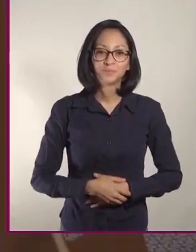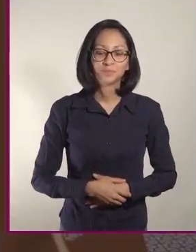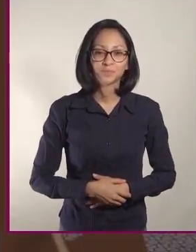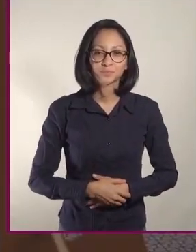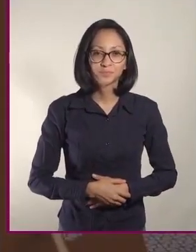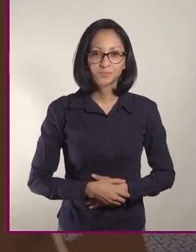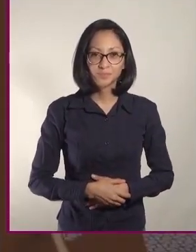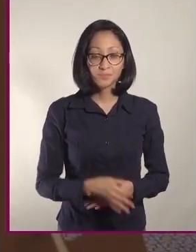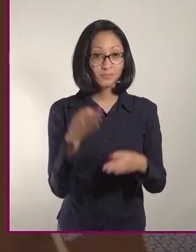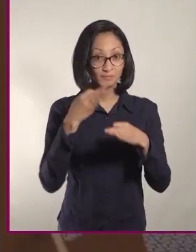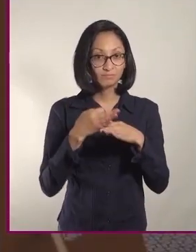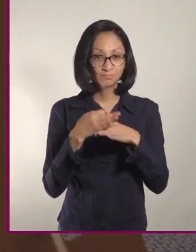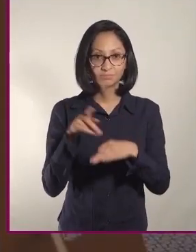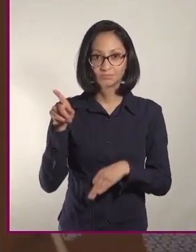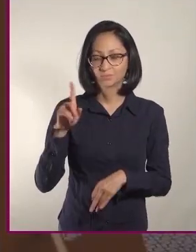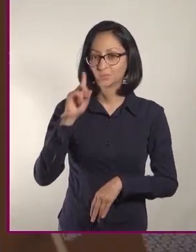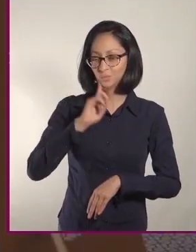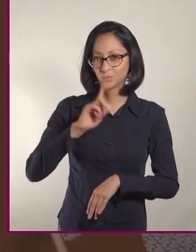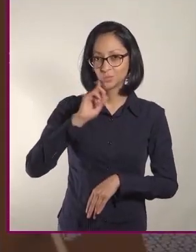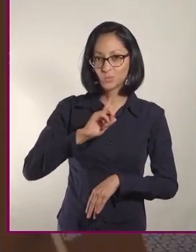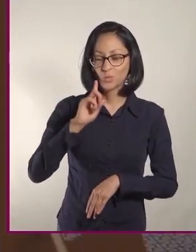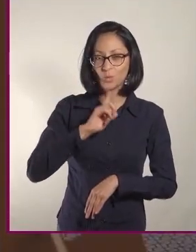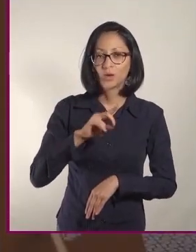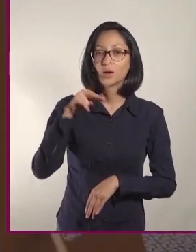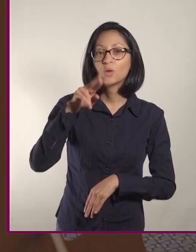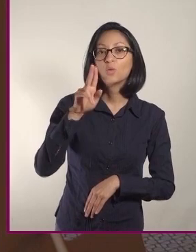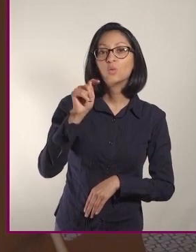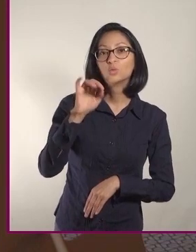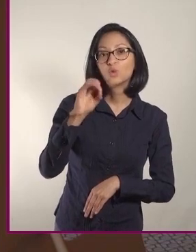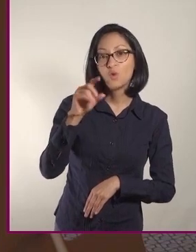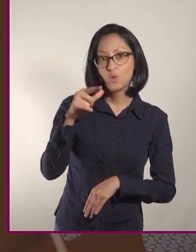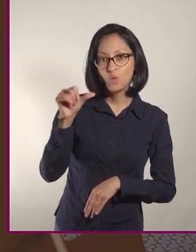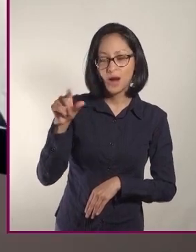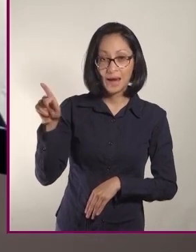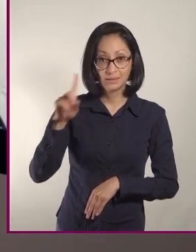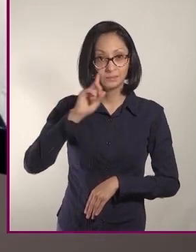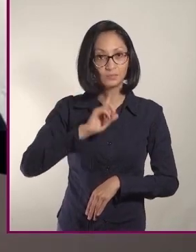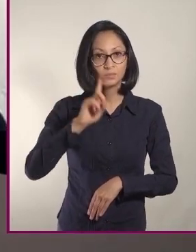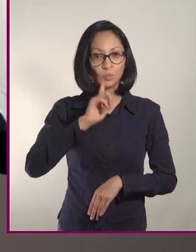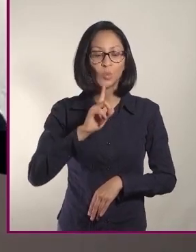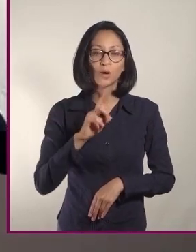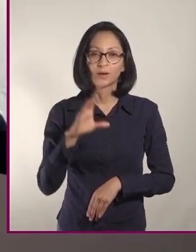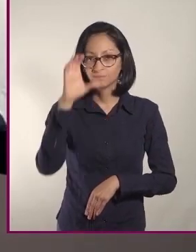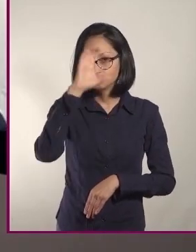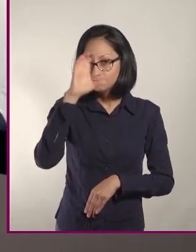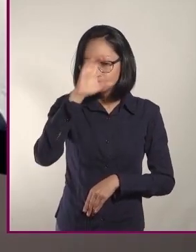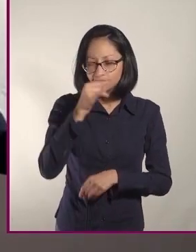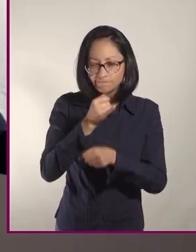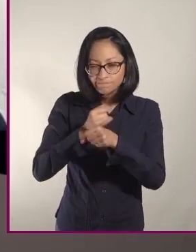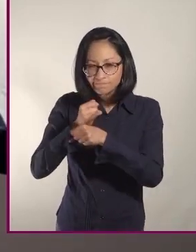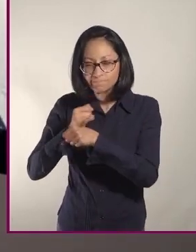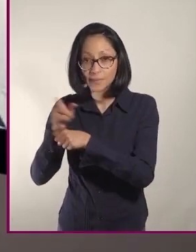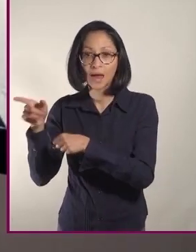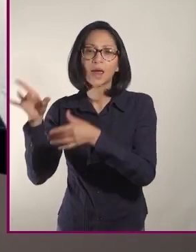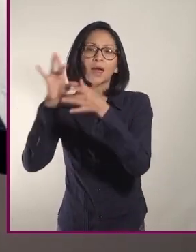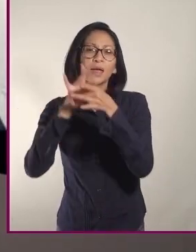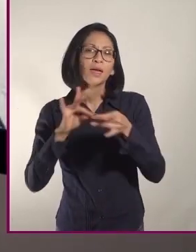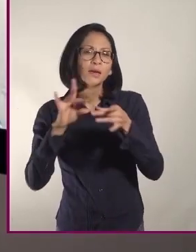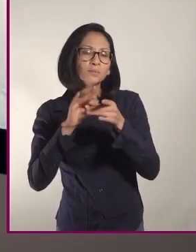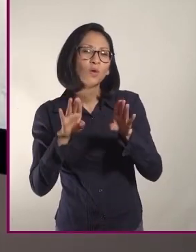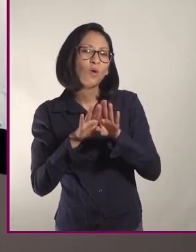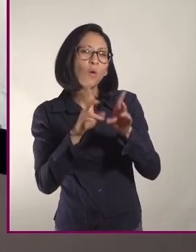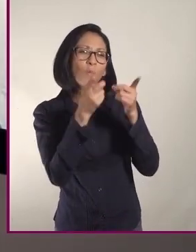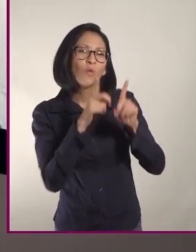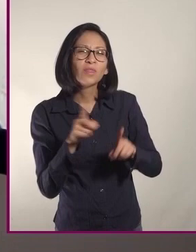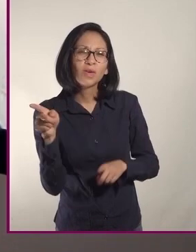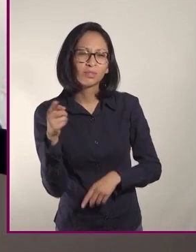Estamos con la nutrióloga y maestra en ciencias Jimena Torres Torija Campos, quien nos acompaña para hablar de una de las dietas con mejor